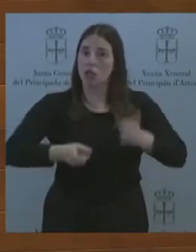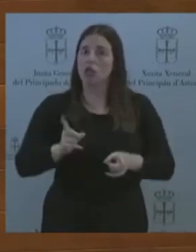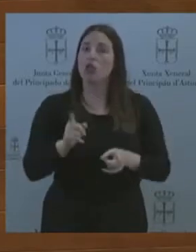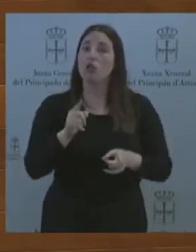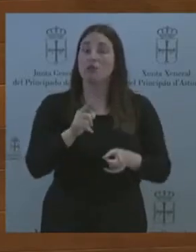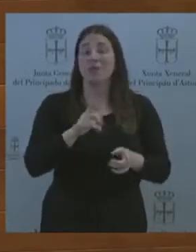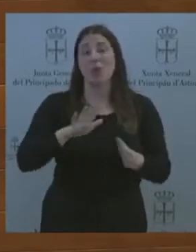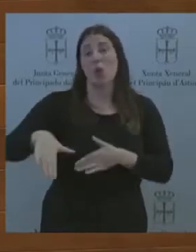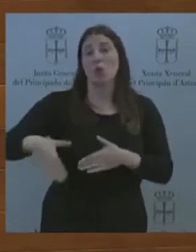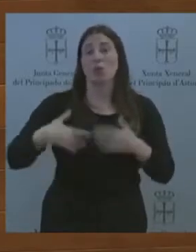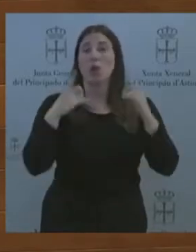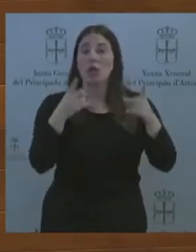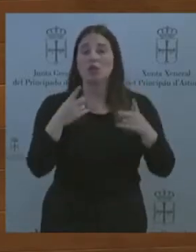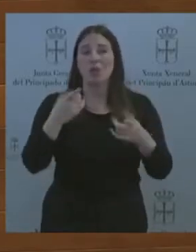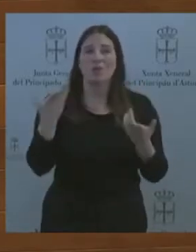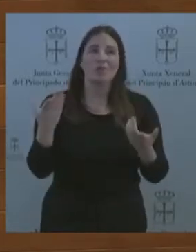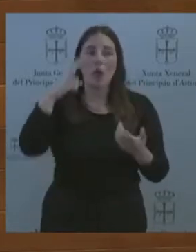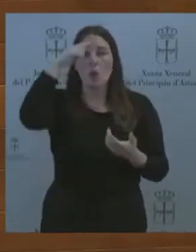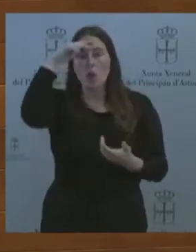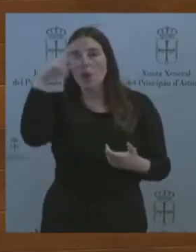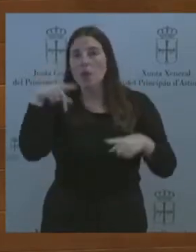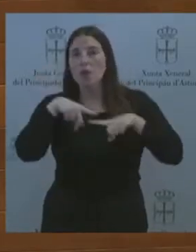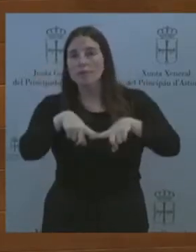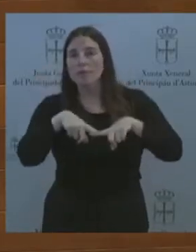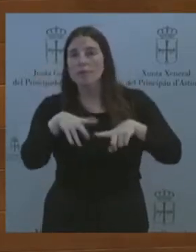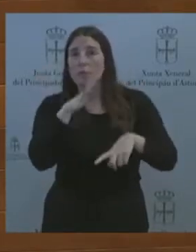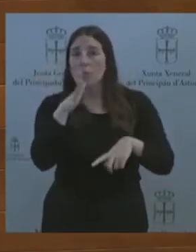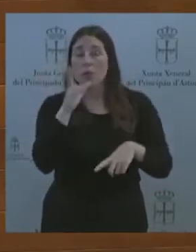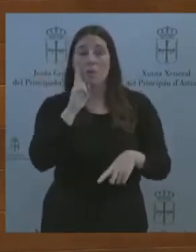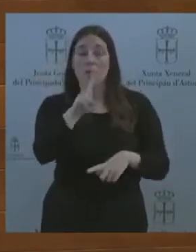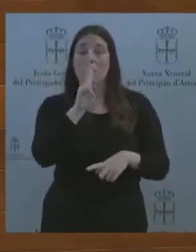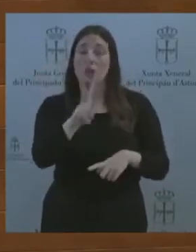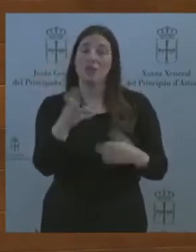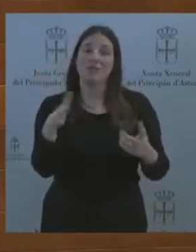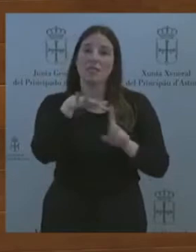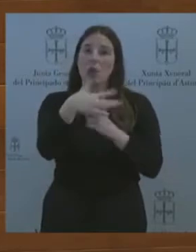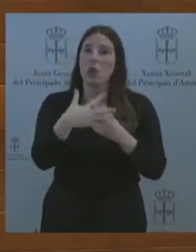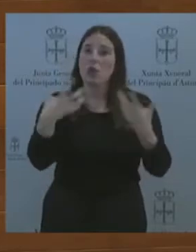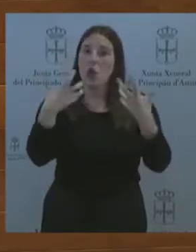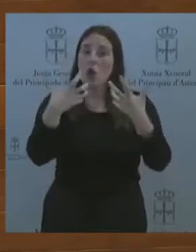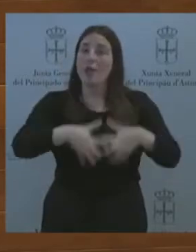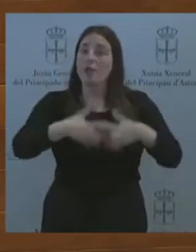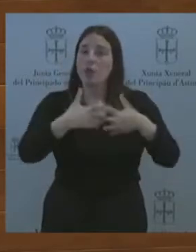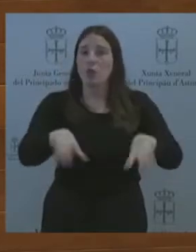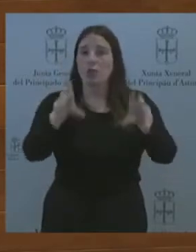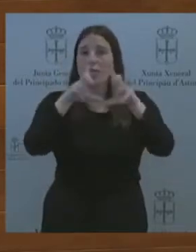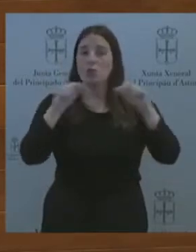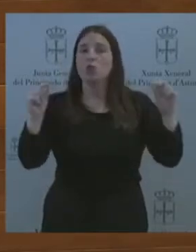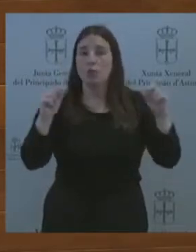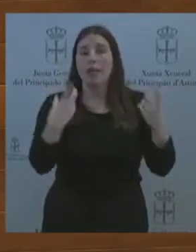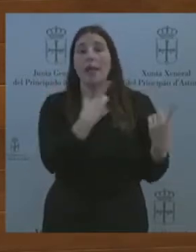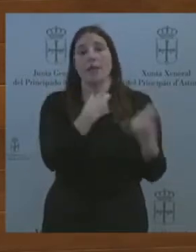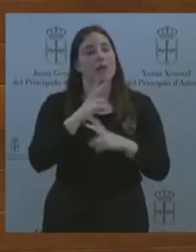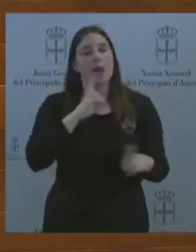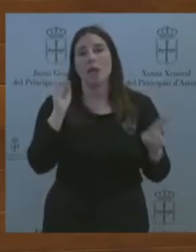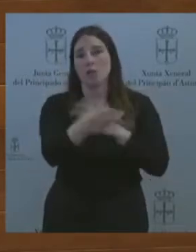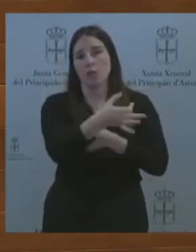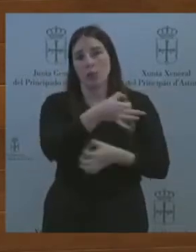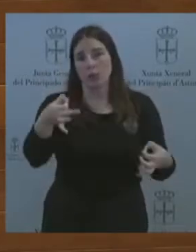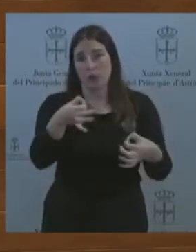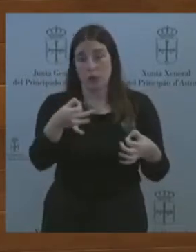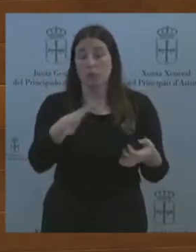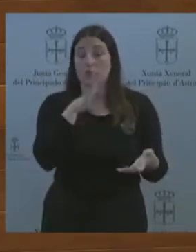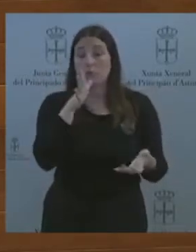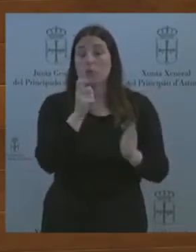por la realidad industrial y empresarial asturiana y la necesidad de una respuesta adecuada para garantizar que siga siendo competitiva,